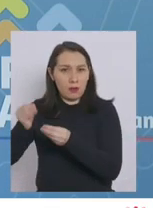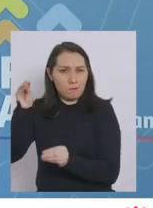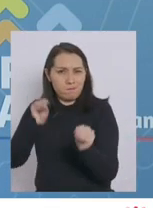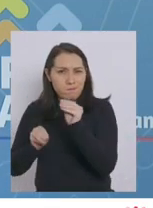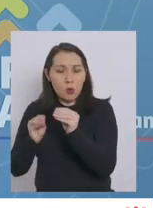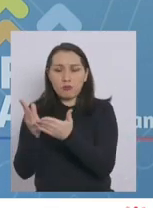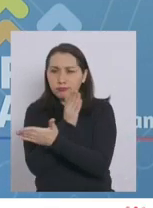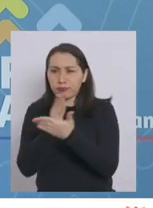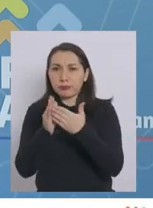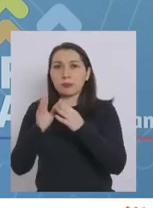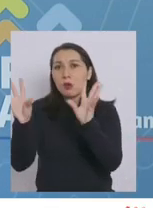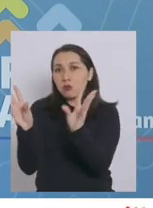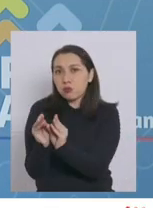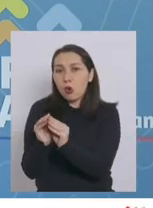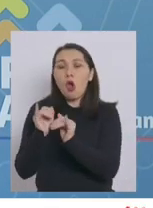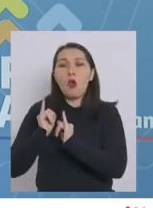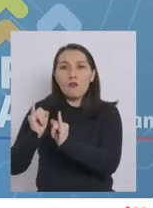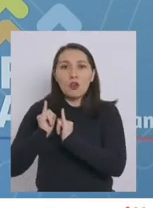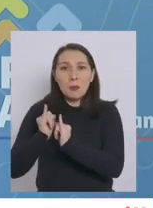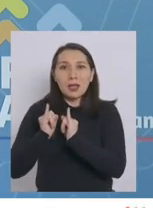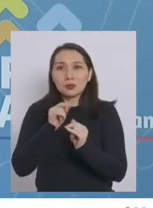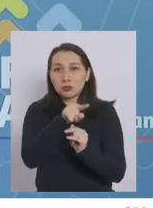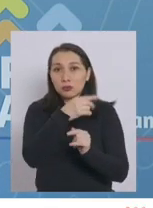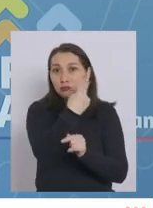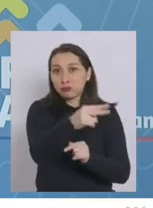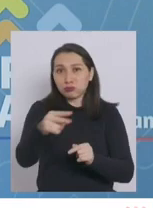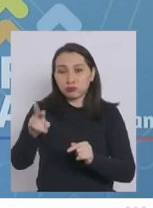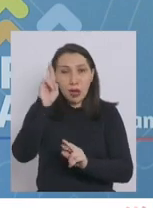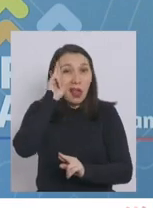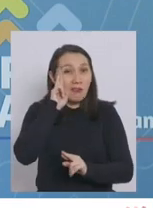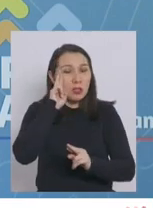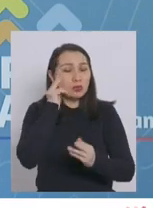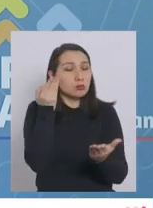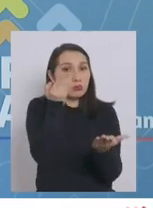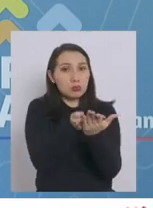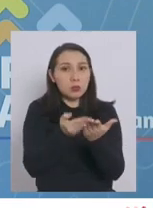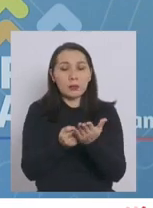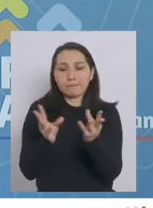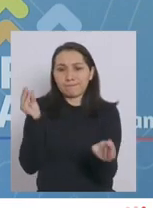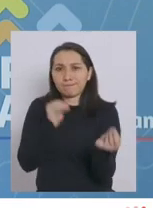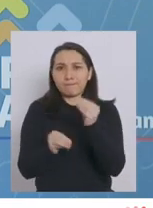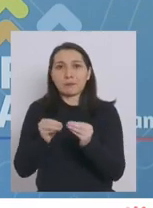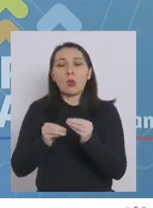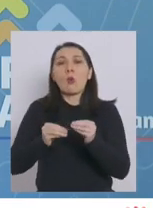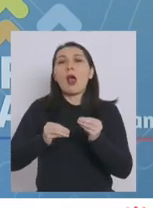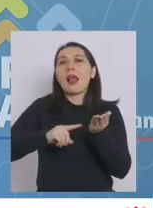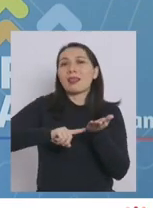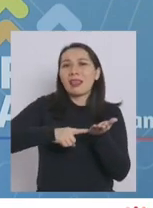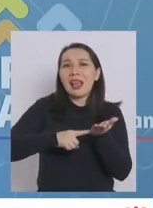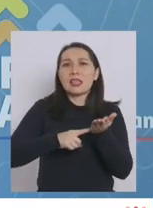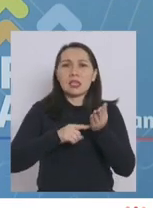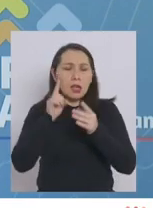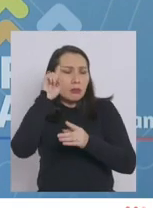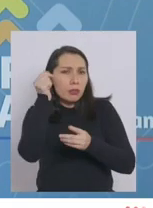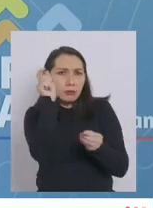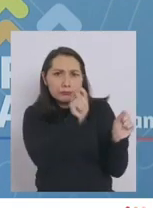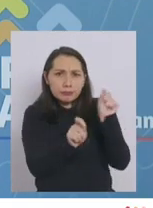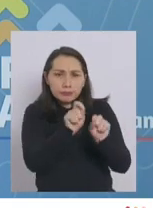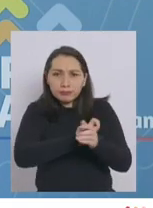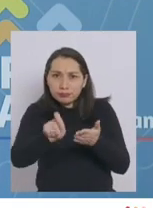sistematización de las reflexiones y propuestas levantadas, usando técnicas cualitativas y cuantitativas,